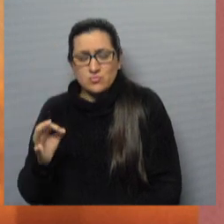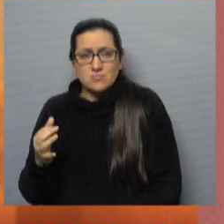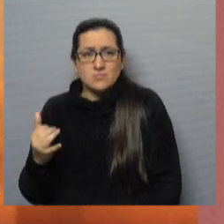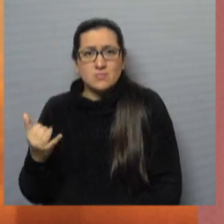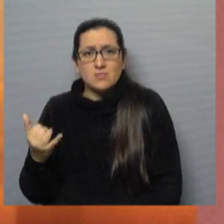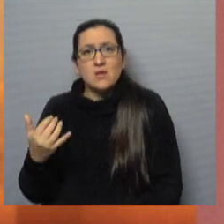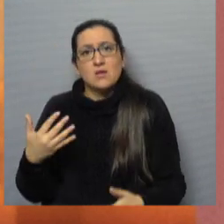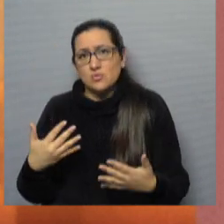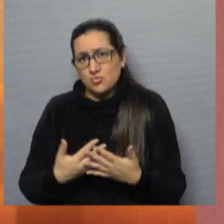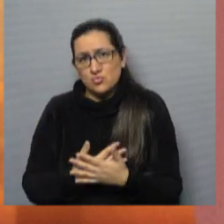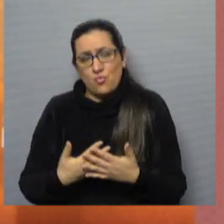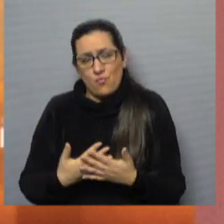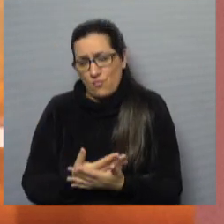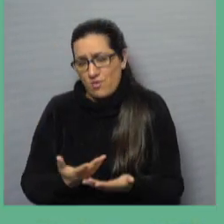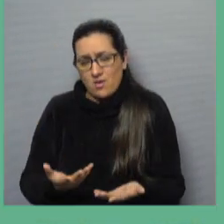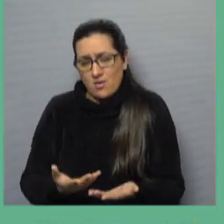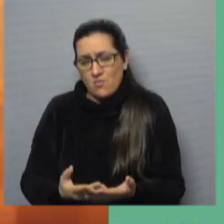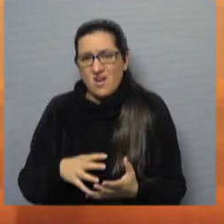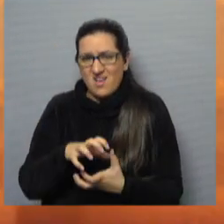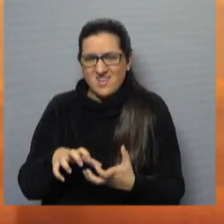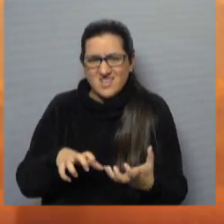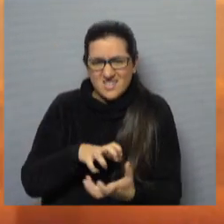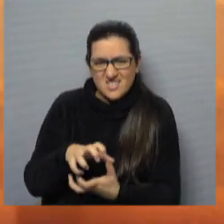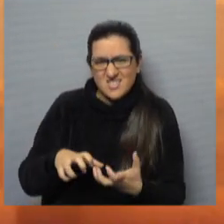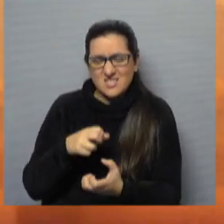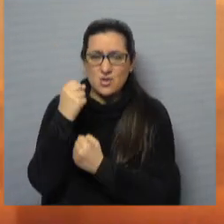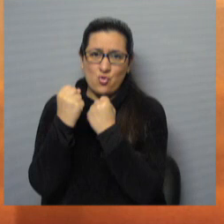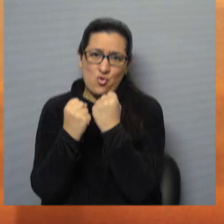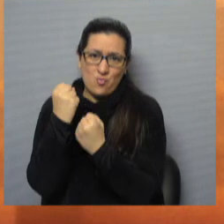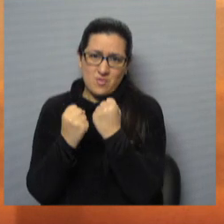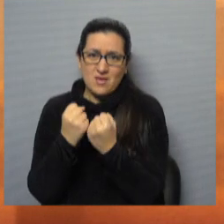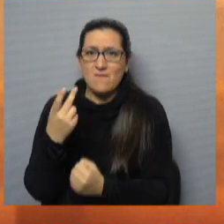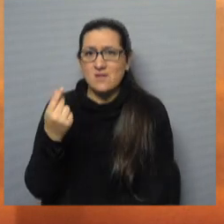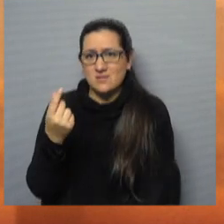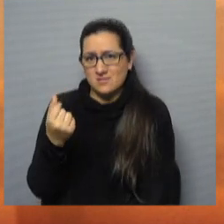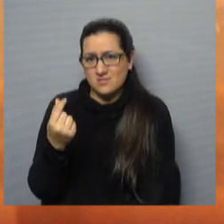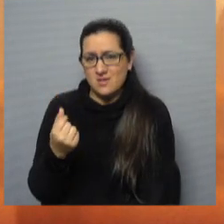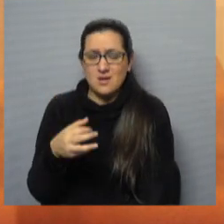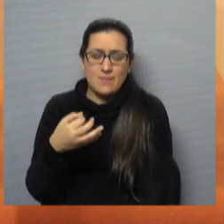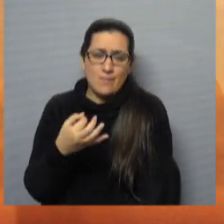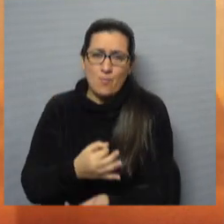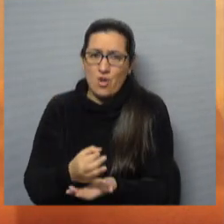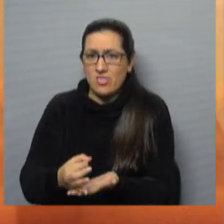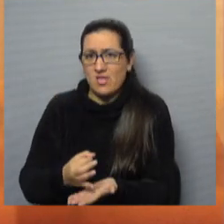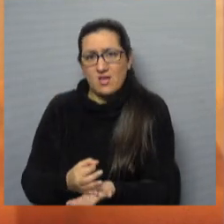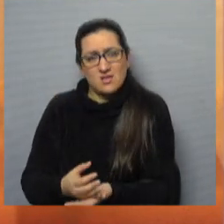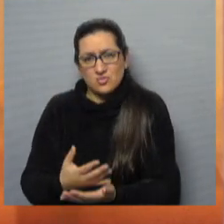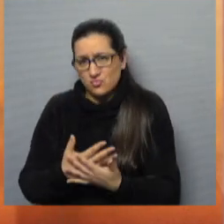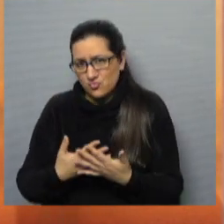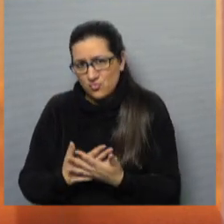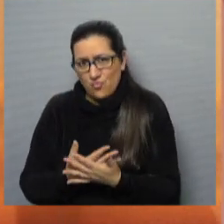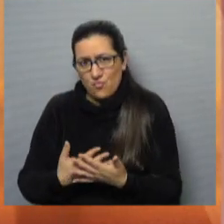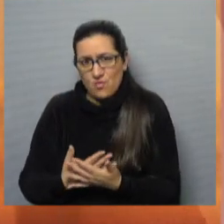por supuesto, una crisis económica, financiera, monetaria, pero